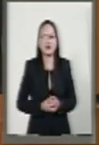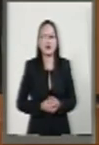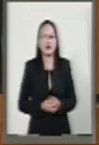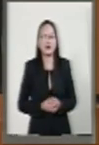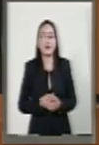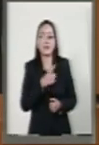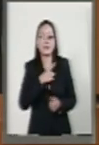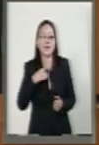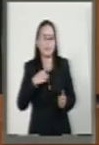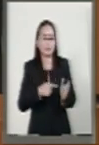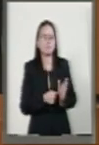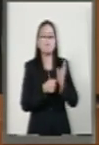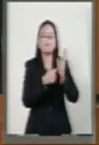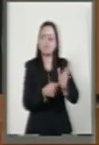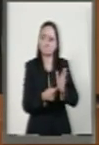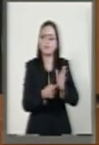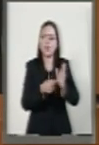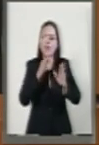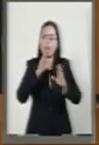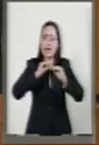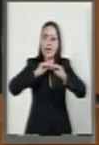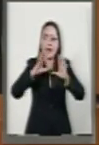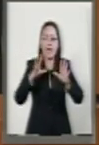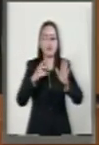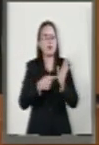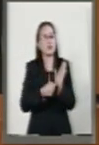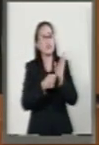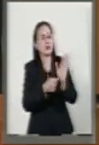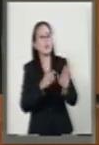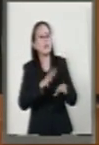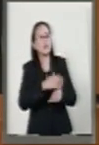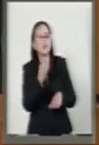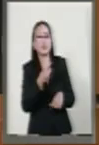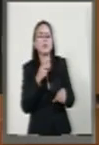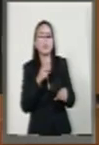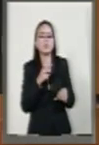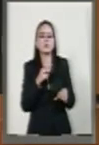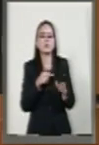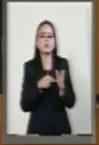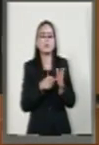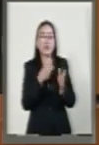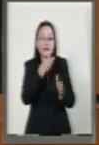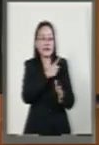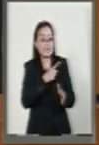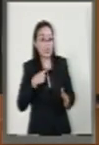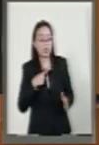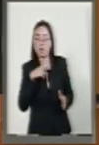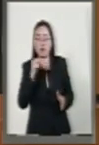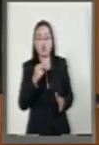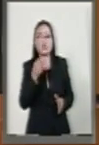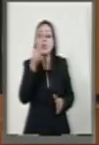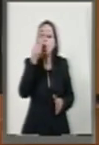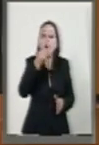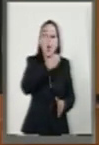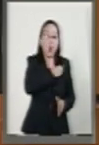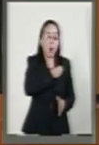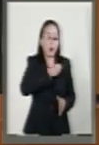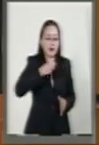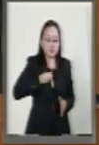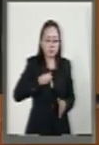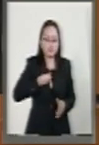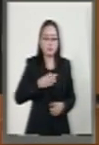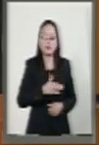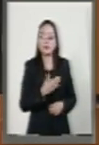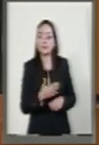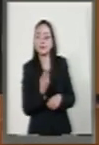debe ser reportada y debe ser transparentada, pero no son una deuda, son una obligación. Y sí cuenta